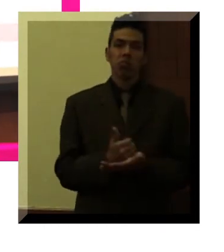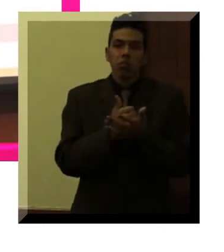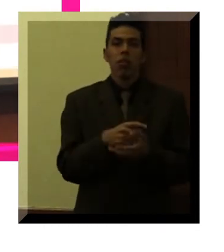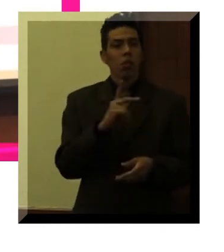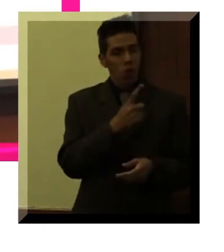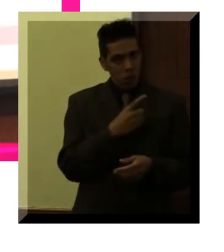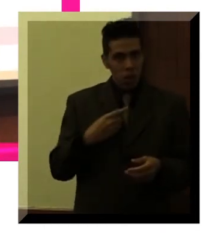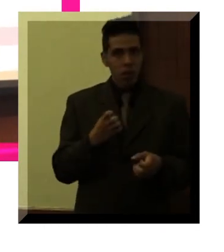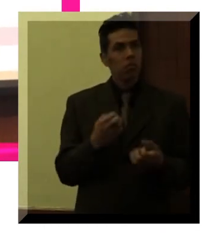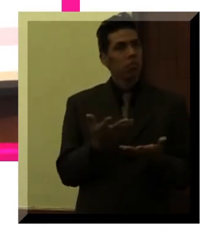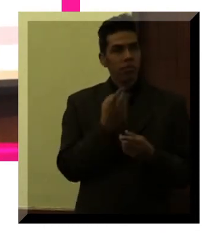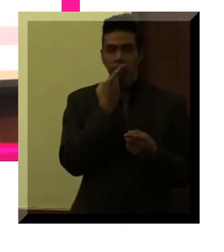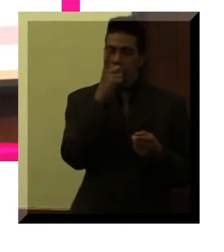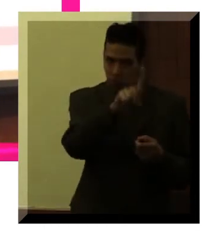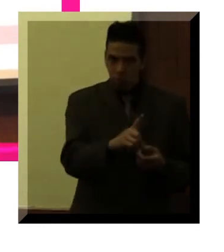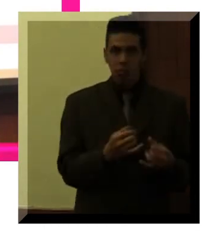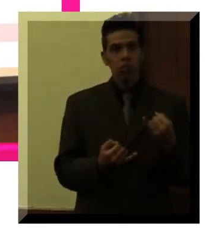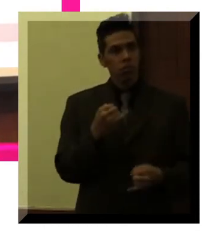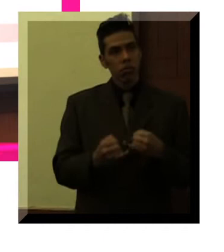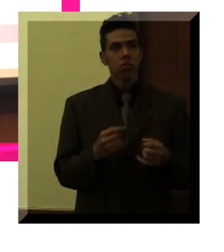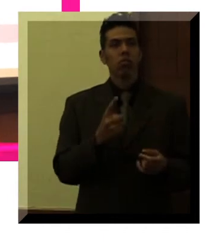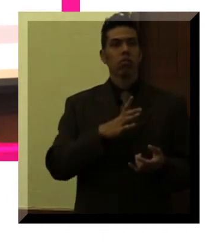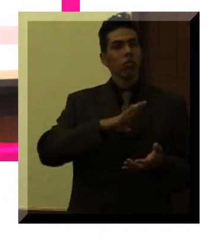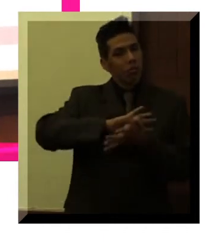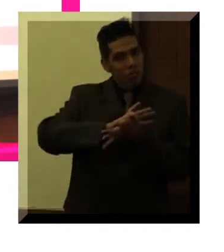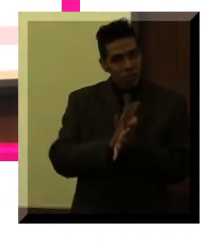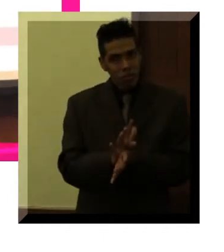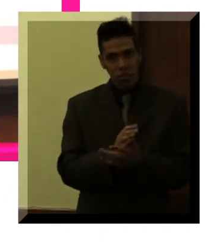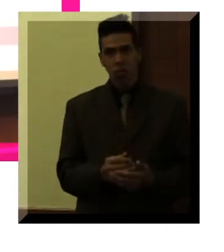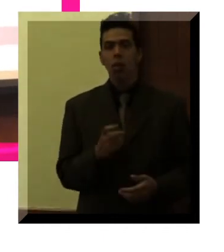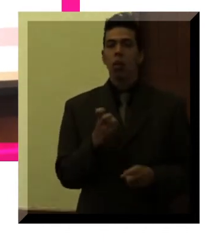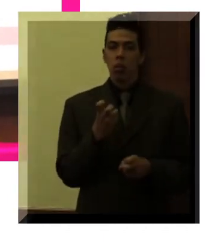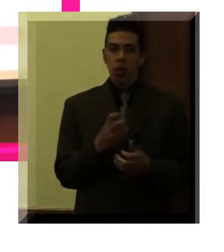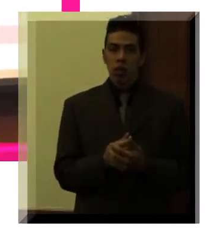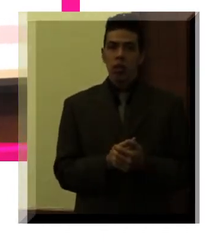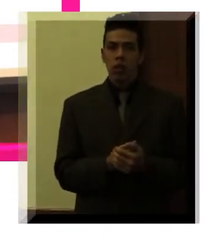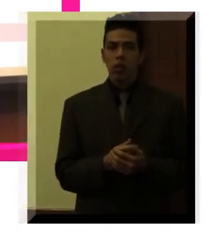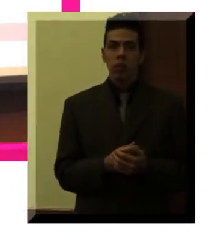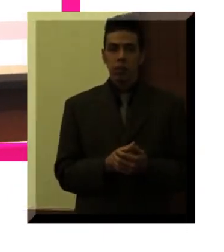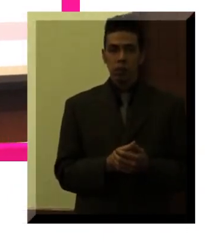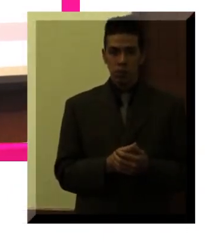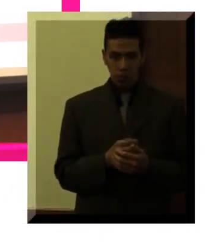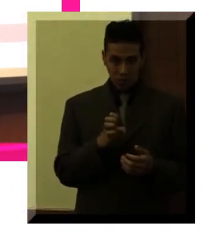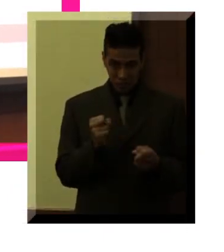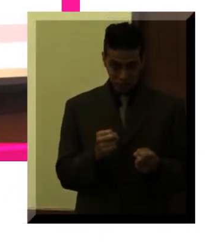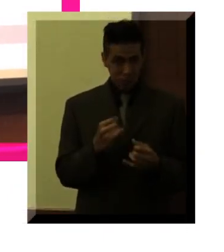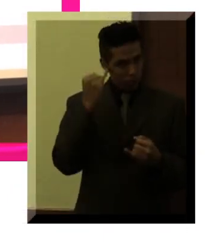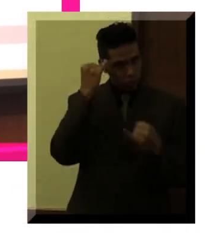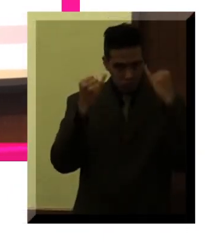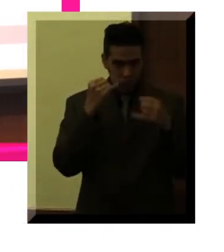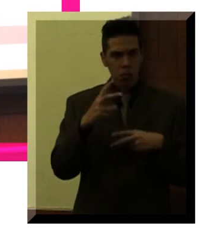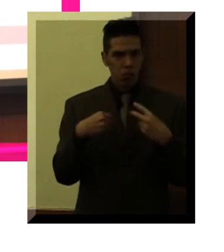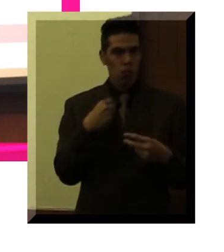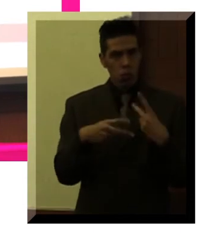pero no se puede aplicar. Y para eso uno tiene que hacer la denuncia y argumentar la discriminación. Entonces, por eso, en estos